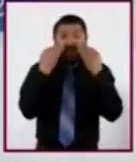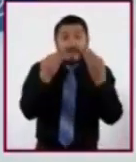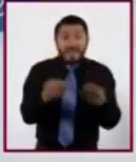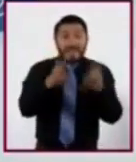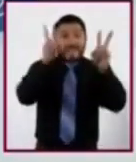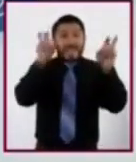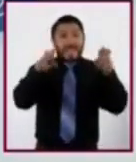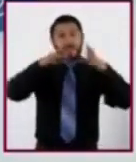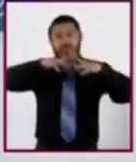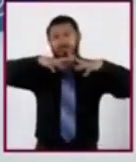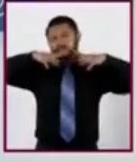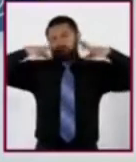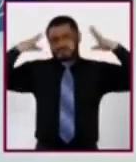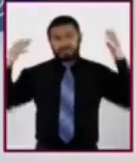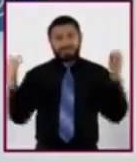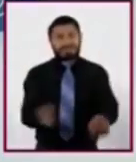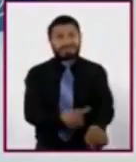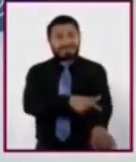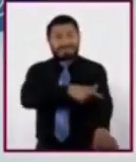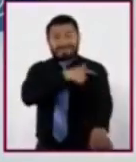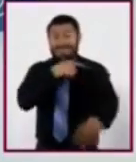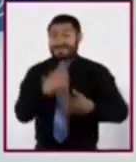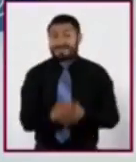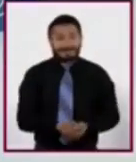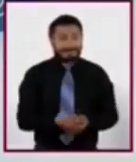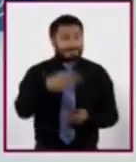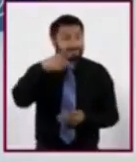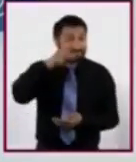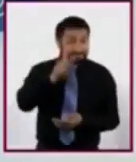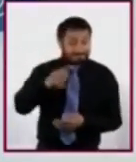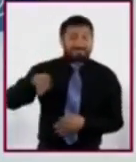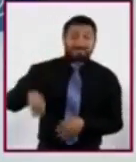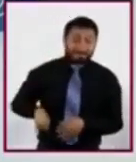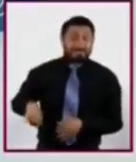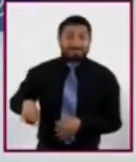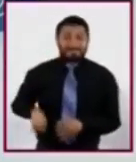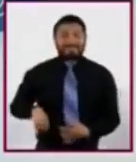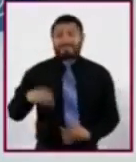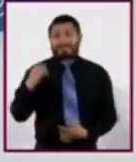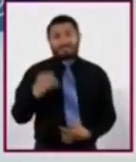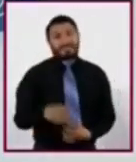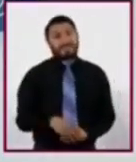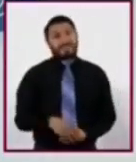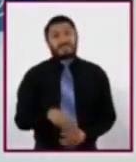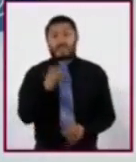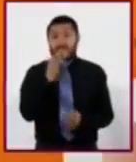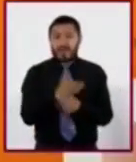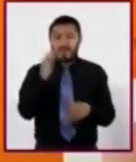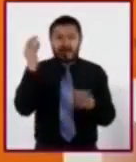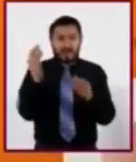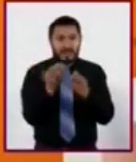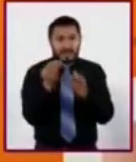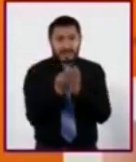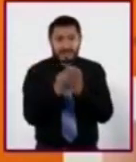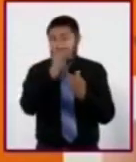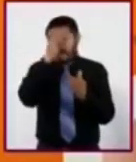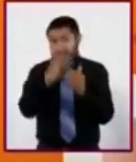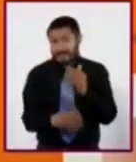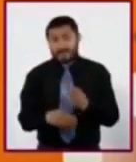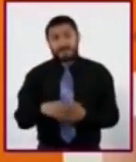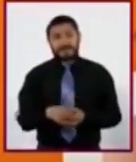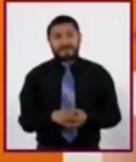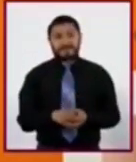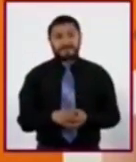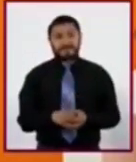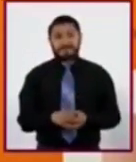el tema es amplio y desafiante, pero hemos llegado al final de esta sesión. Aún tenemos